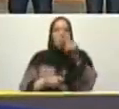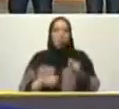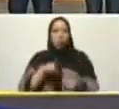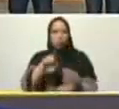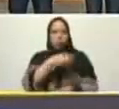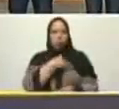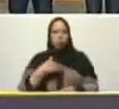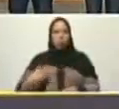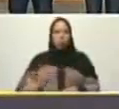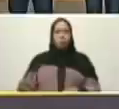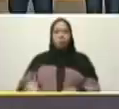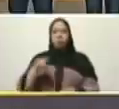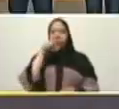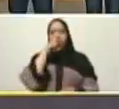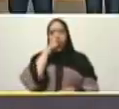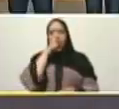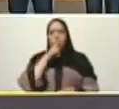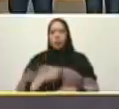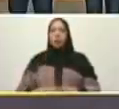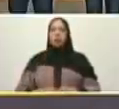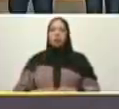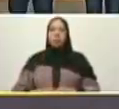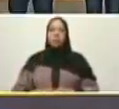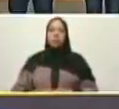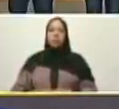y compañeras que aquí están presidente adelante